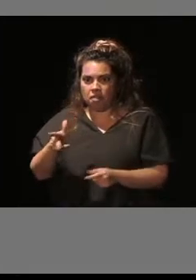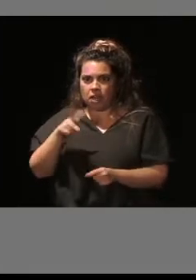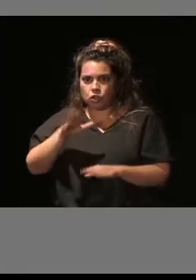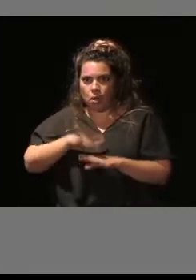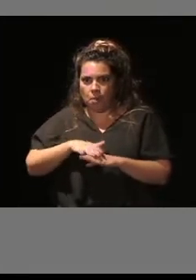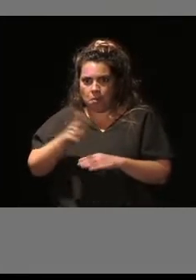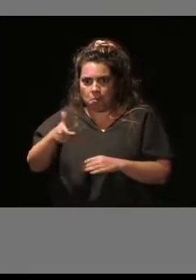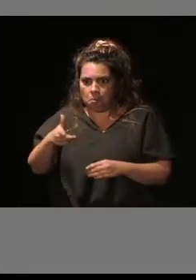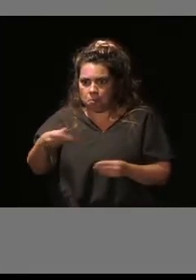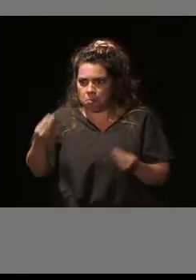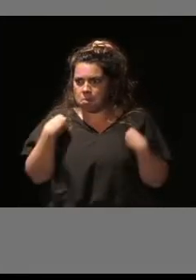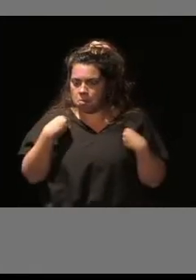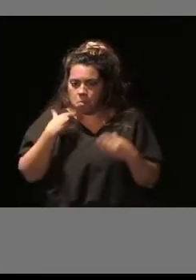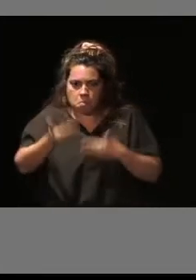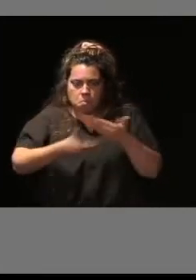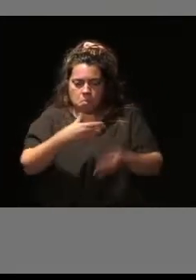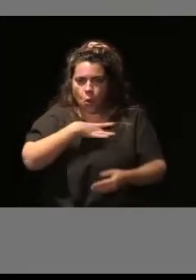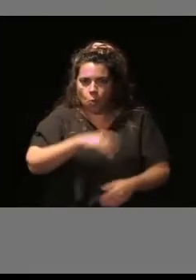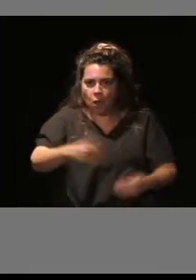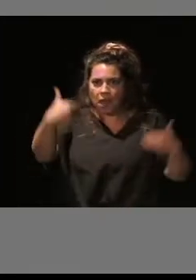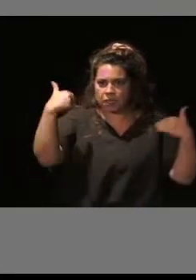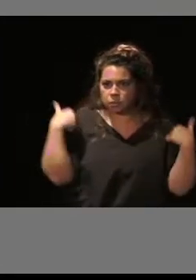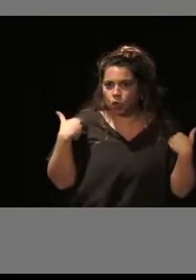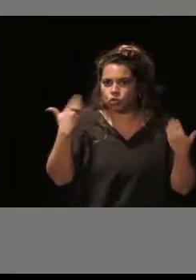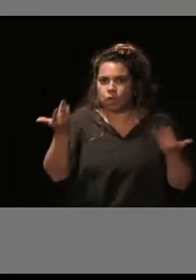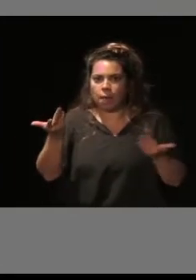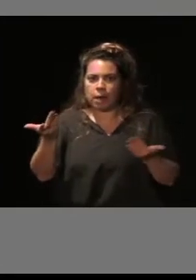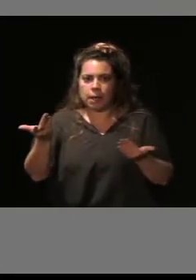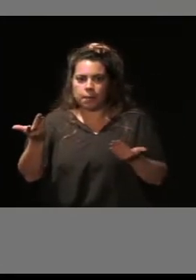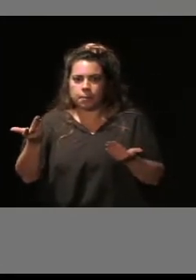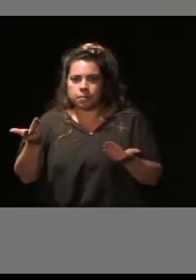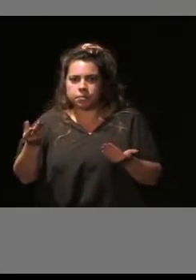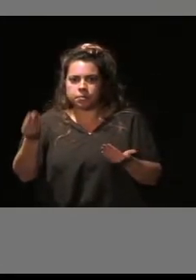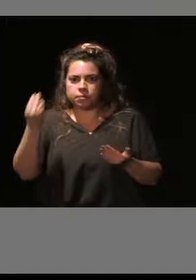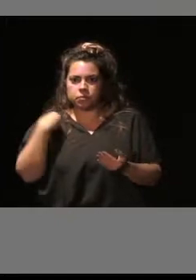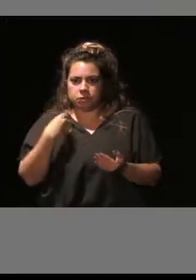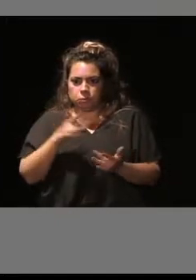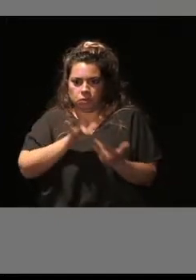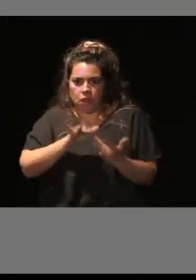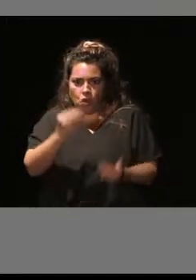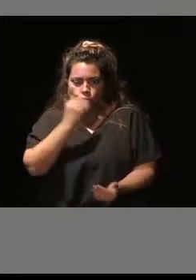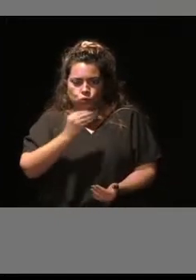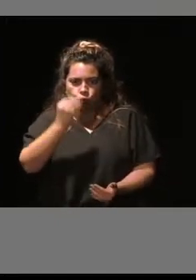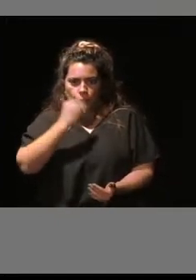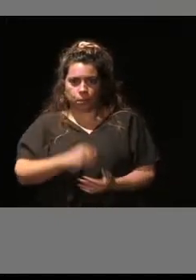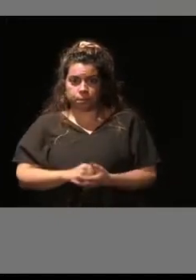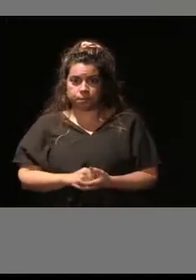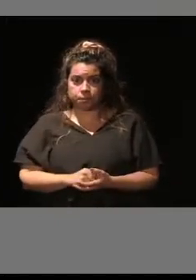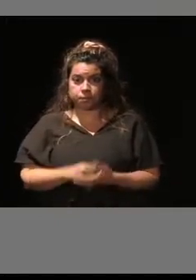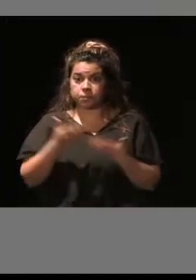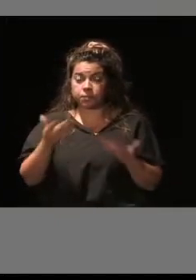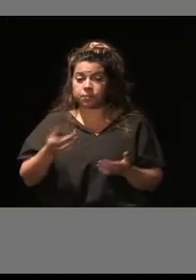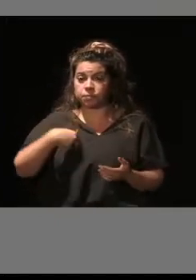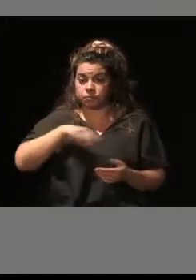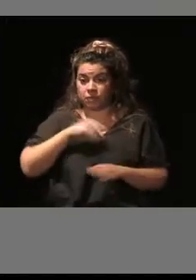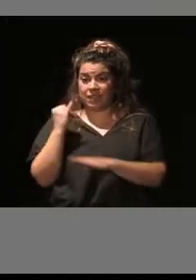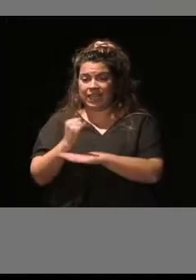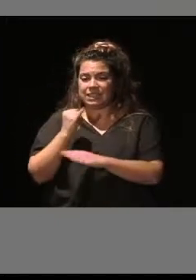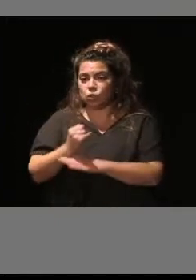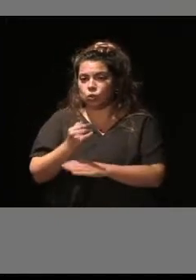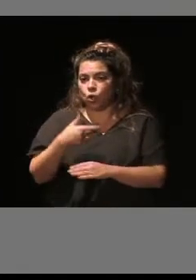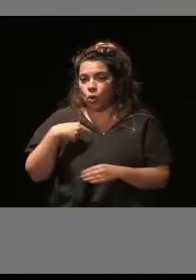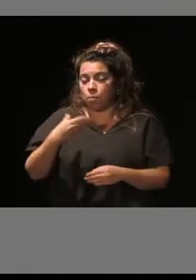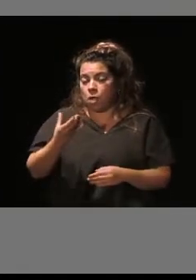manera responsable y consciente en estas relaciones de consumo. Pues bien, en el Instituto Municipal de Consumo,